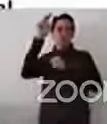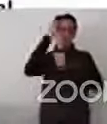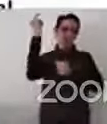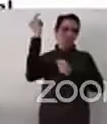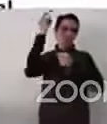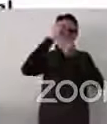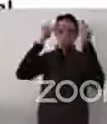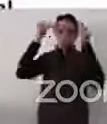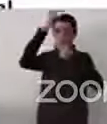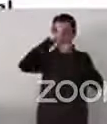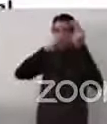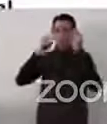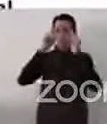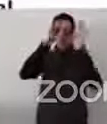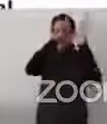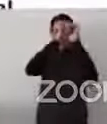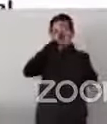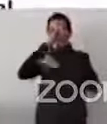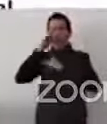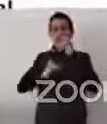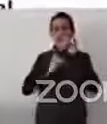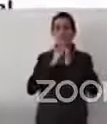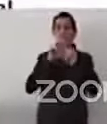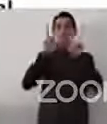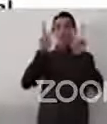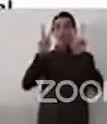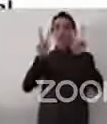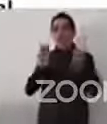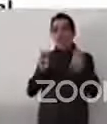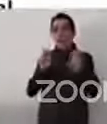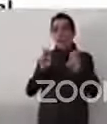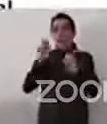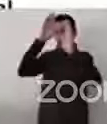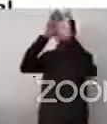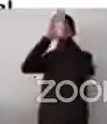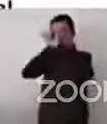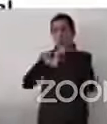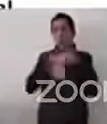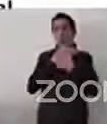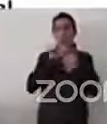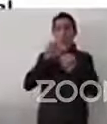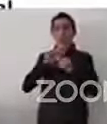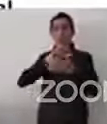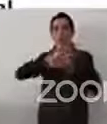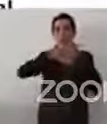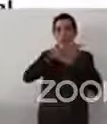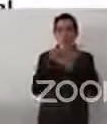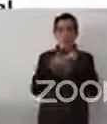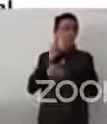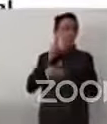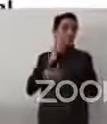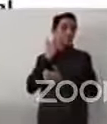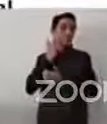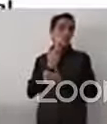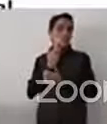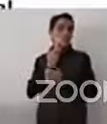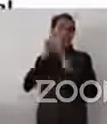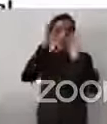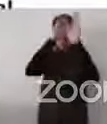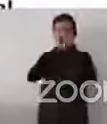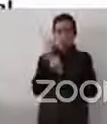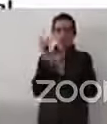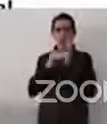La Convención contra la Discriminación Racial, el Convenio 169 y la Declaración de las